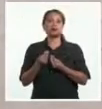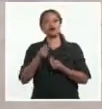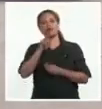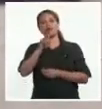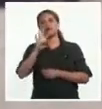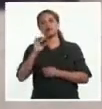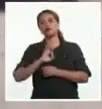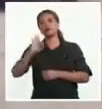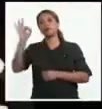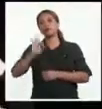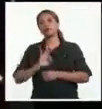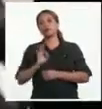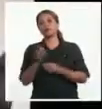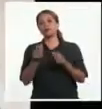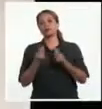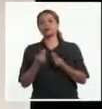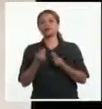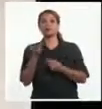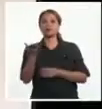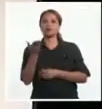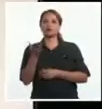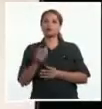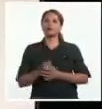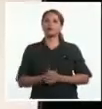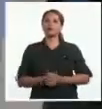14% de lo solicitado.